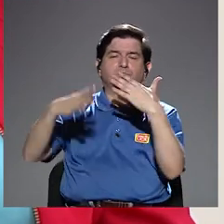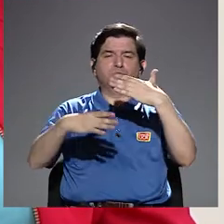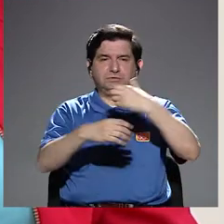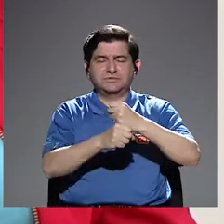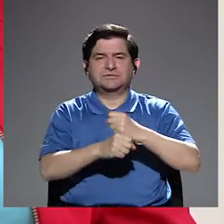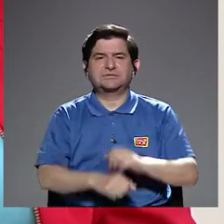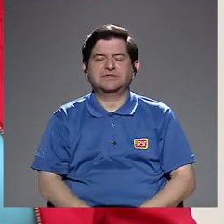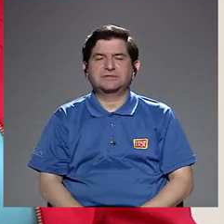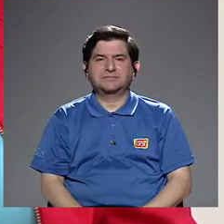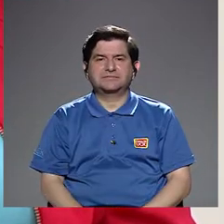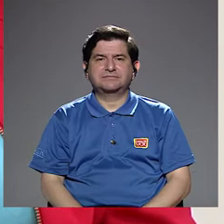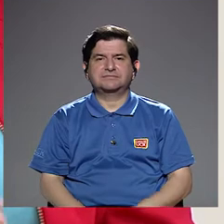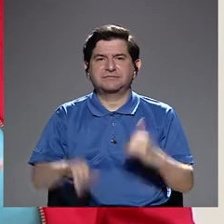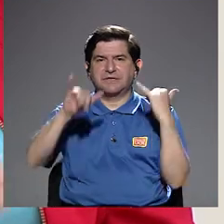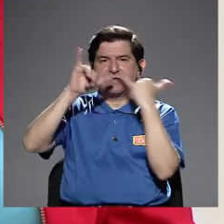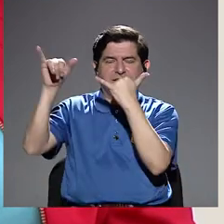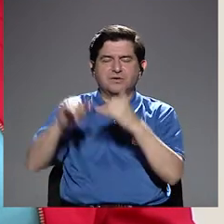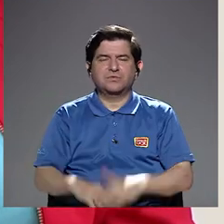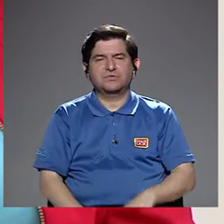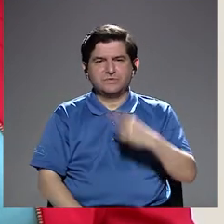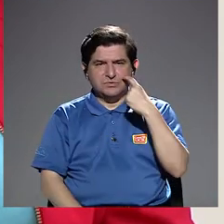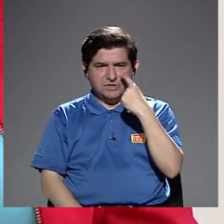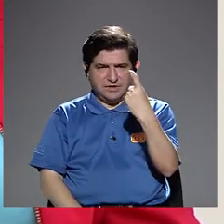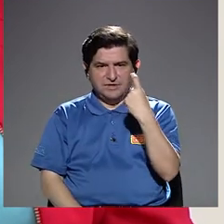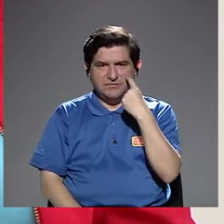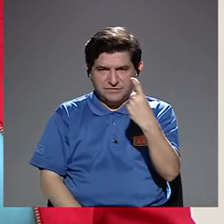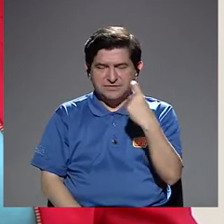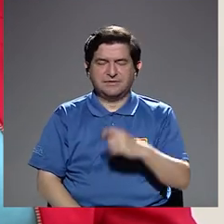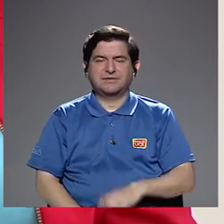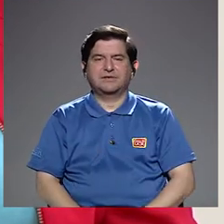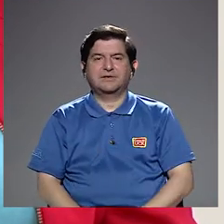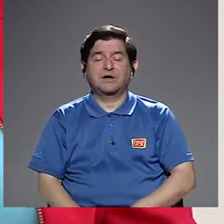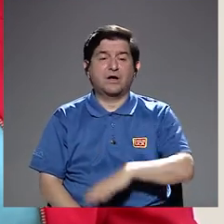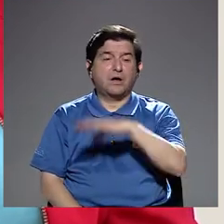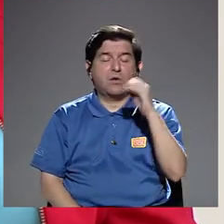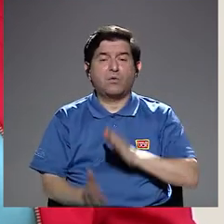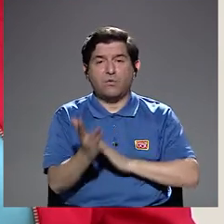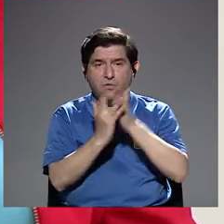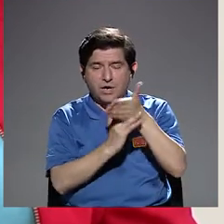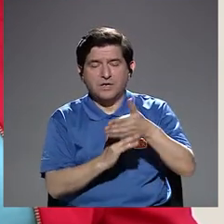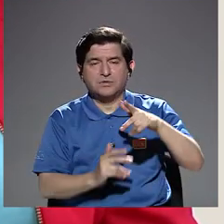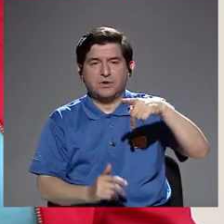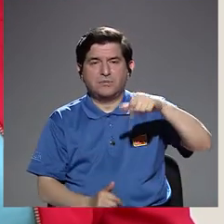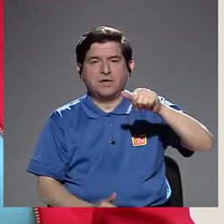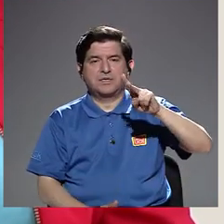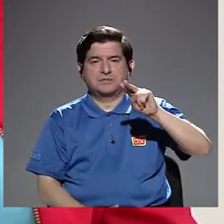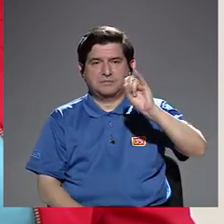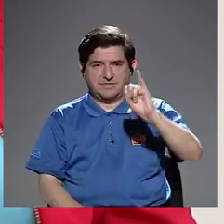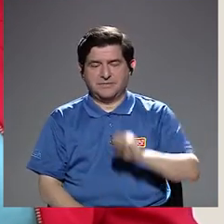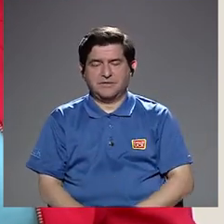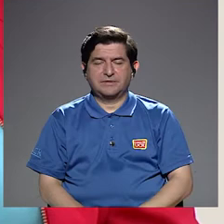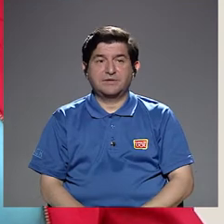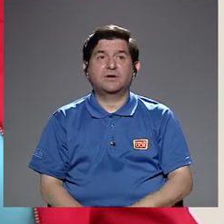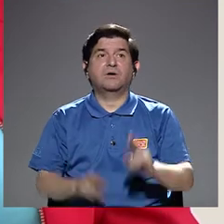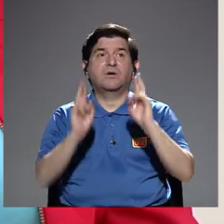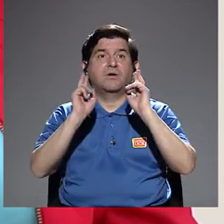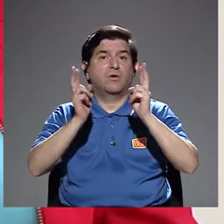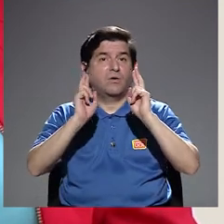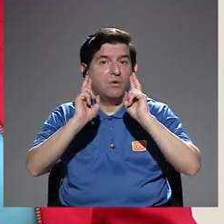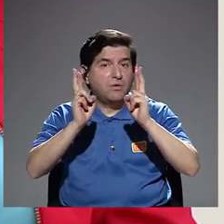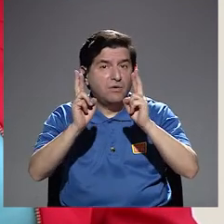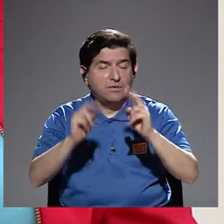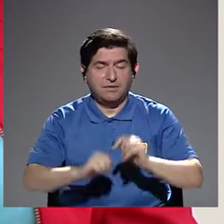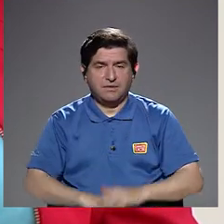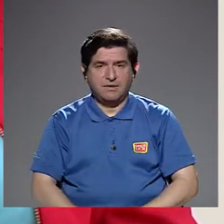denunciar a la fiscalía más cercana o a través del Patronato Nacional de la Infancia, ojalá